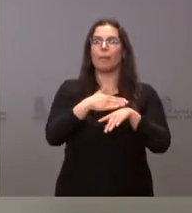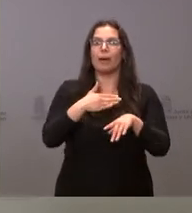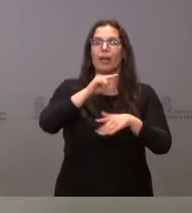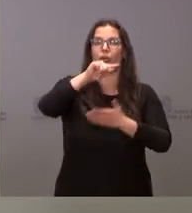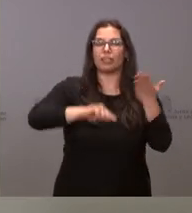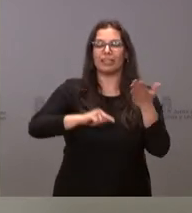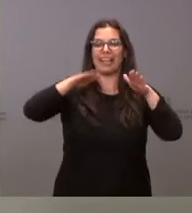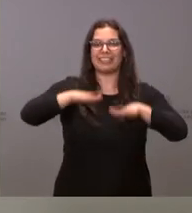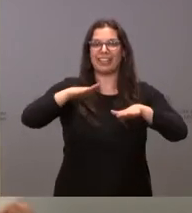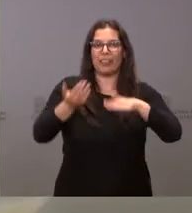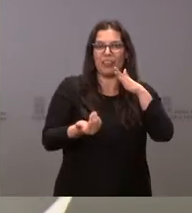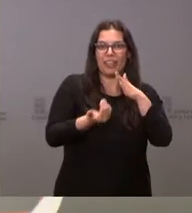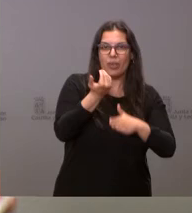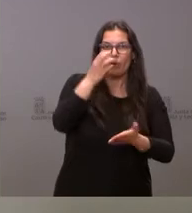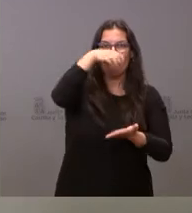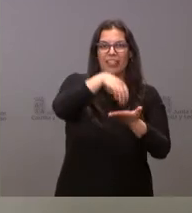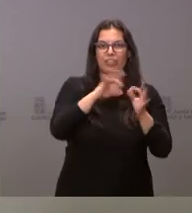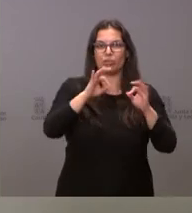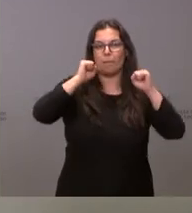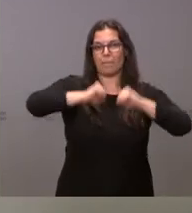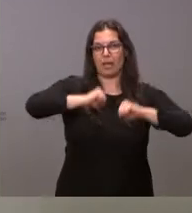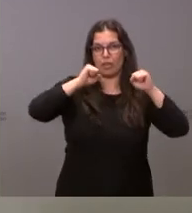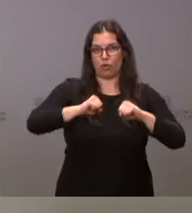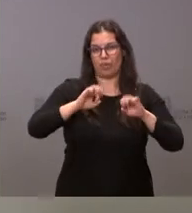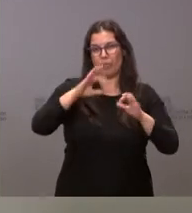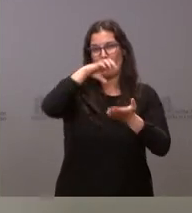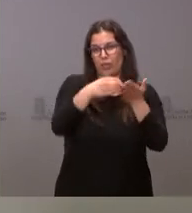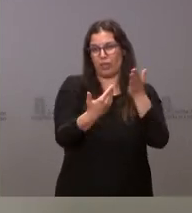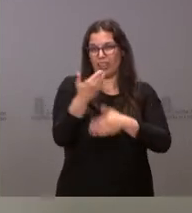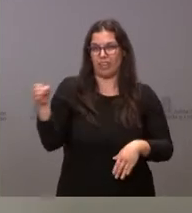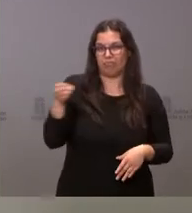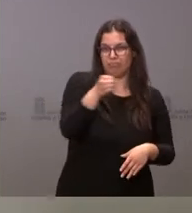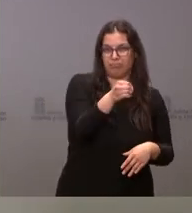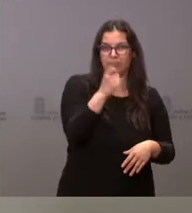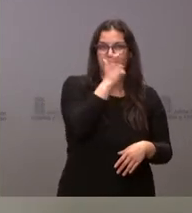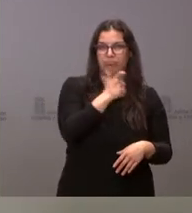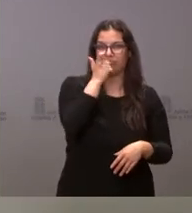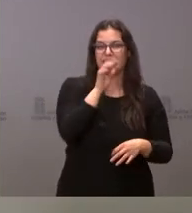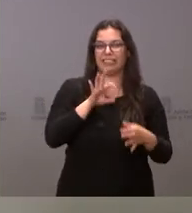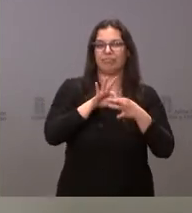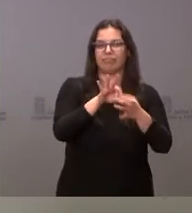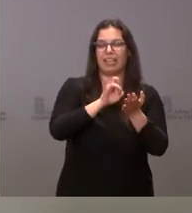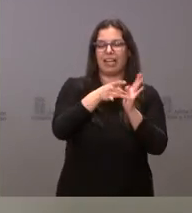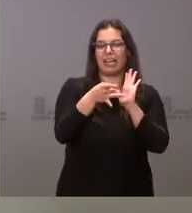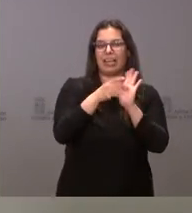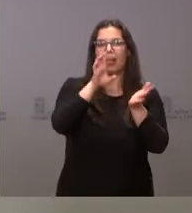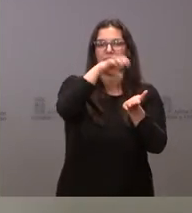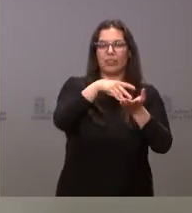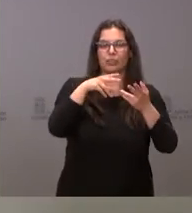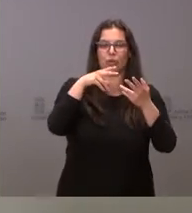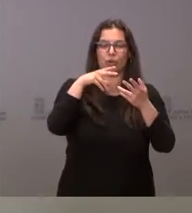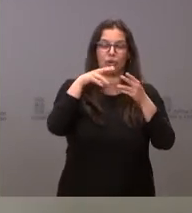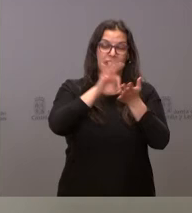diurnas en centros de personas mayores en lo que tiene que ver con la calidad de los servicios públicos. Hoy hablamos de centros hospitalarios, hablamos